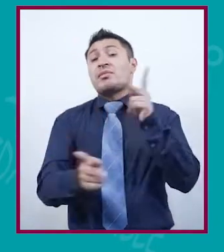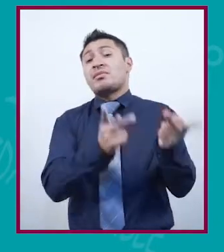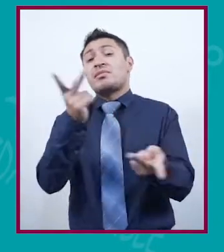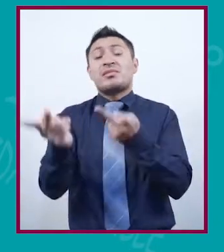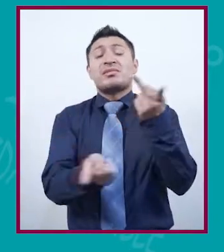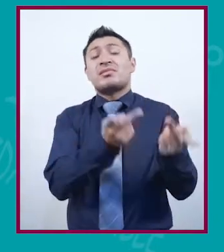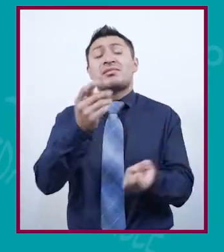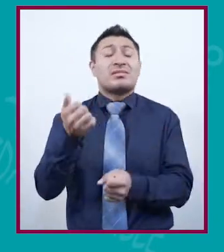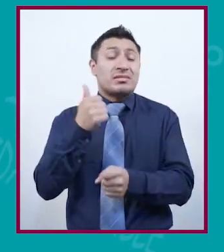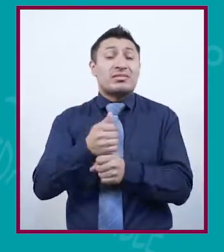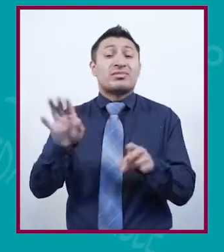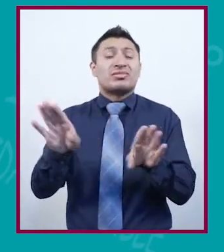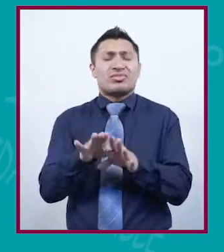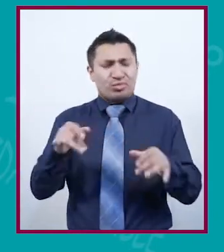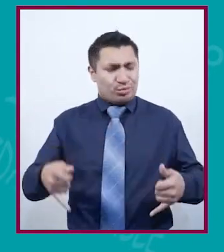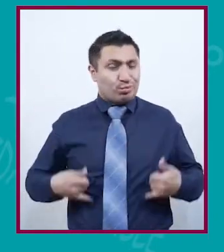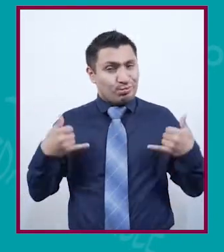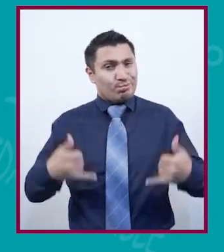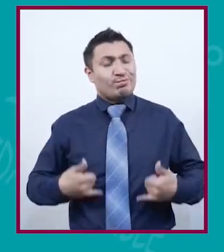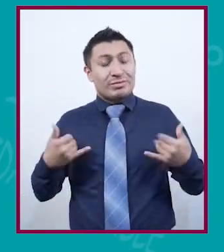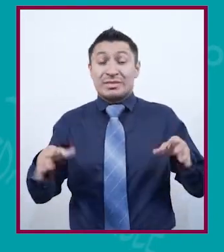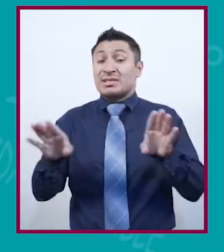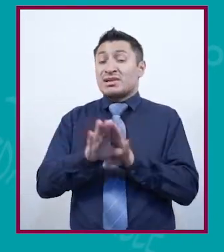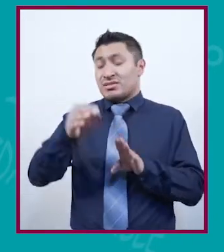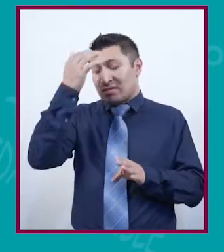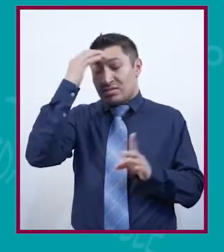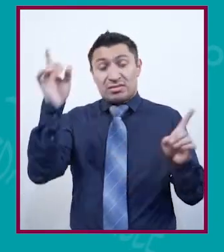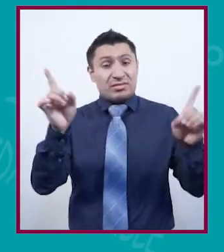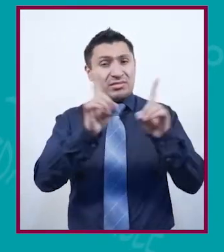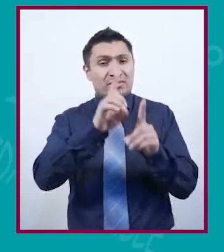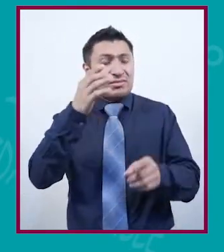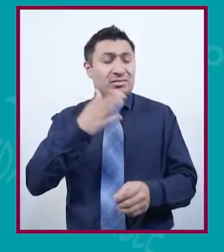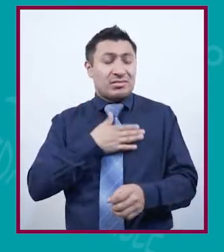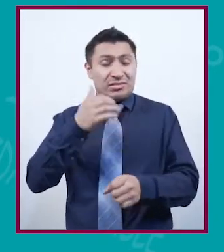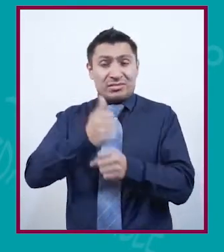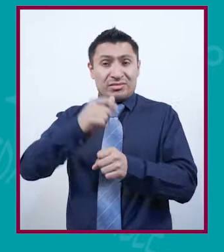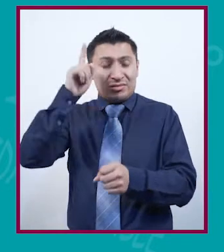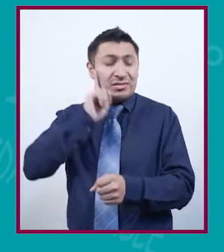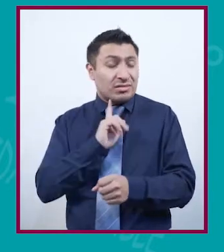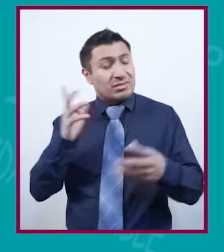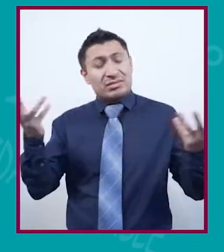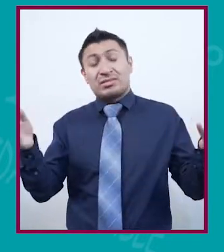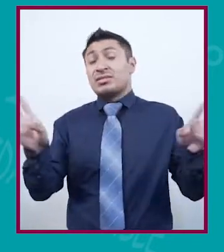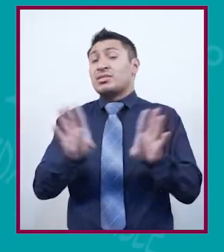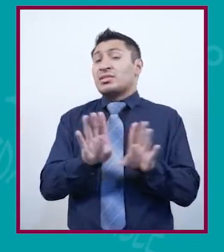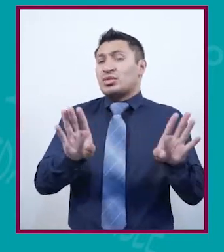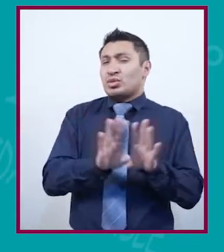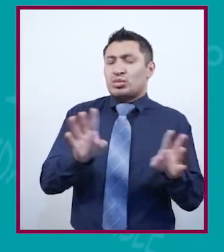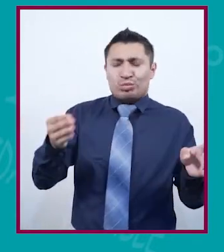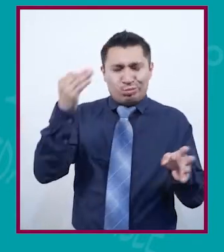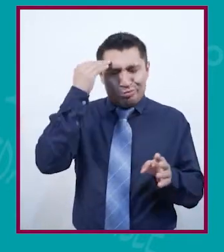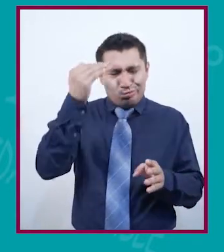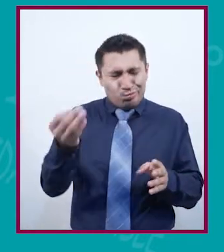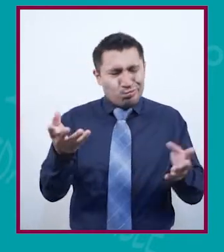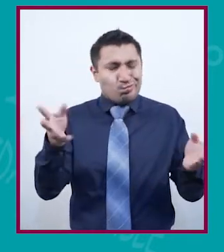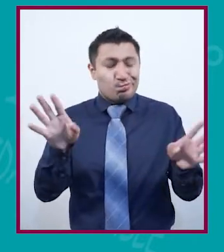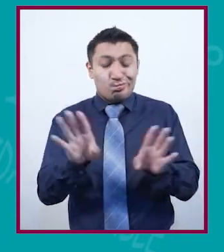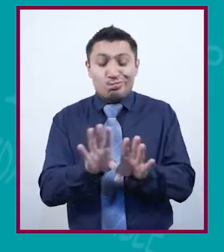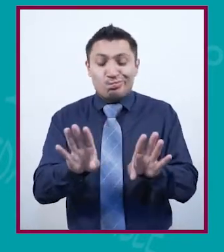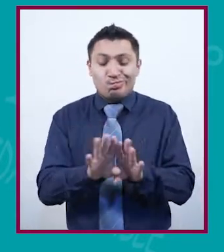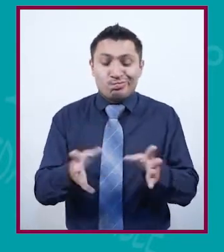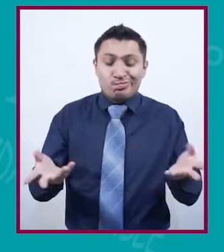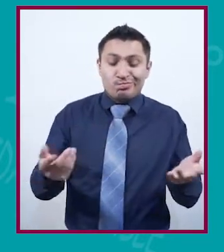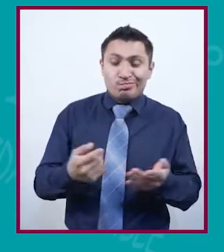estaba preguntando a mi abuelo que cómo fue su adolescencia, que cómo conocí a mi abuelita, que cómo era ese